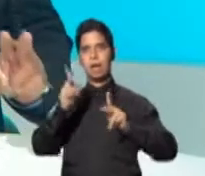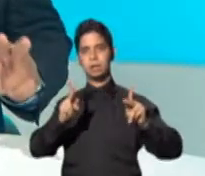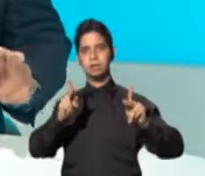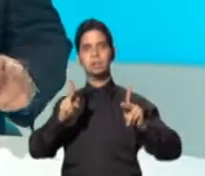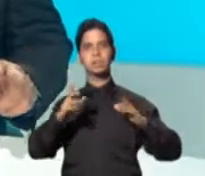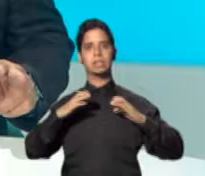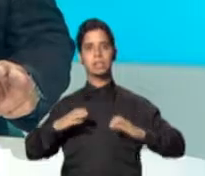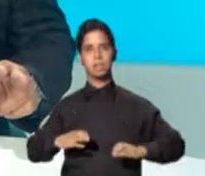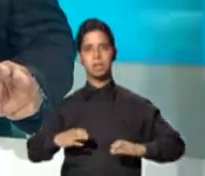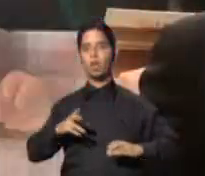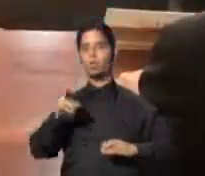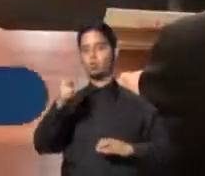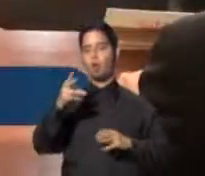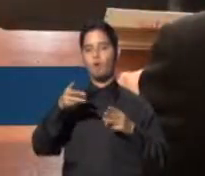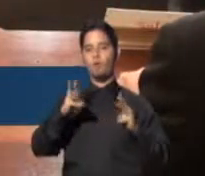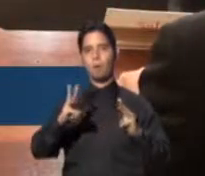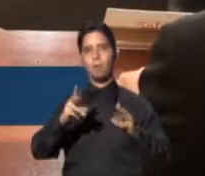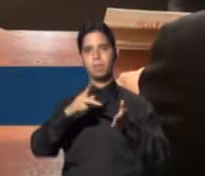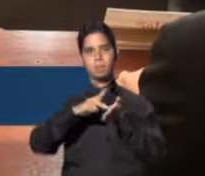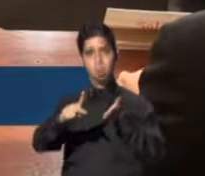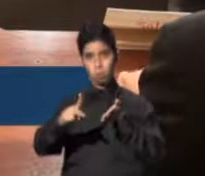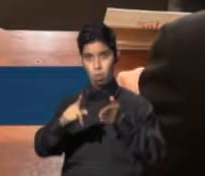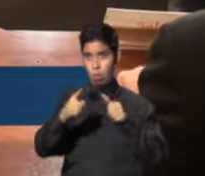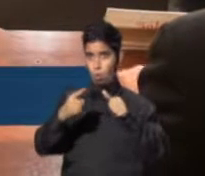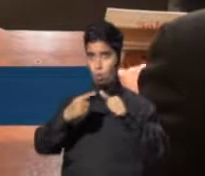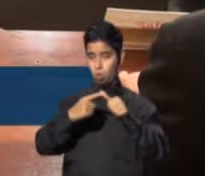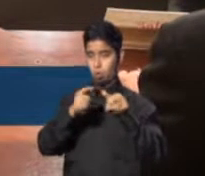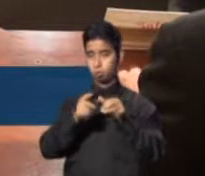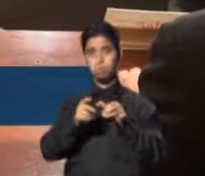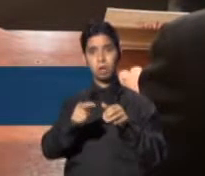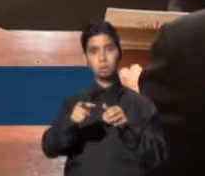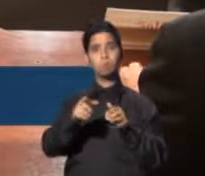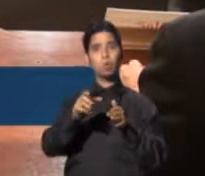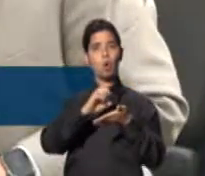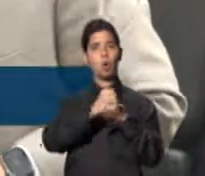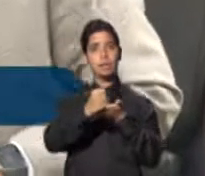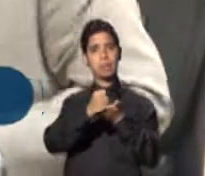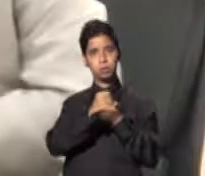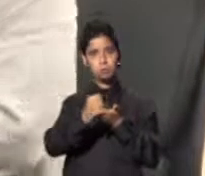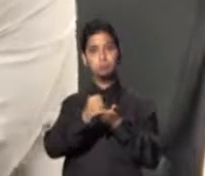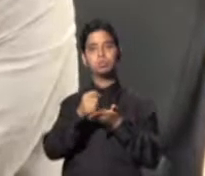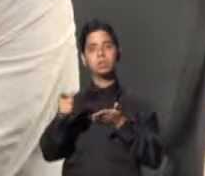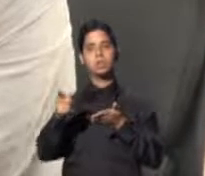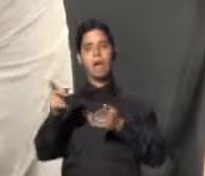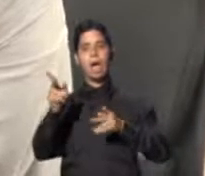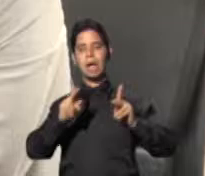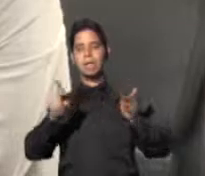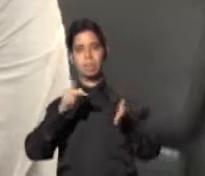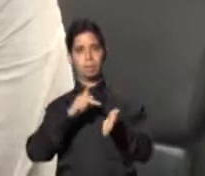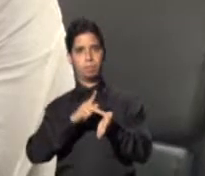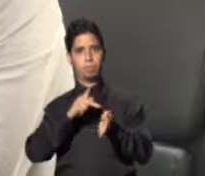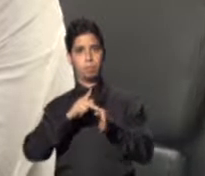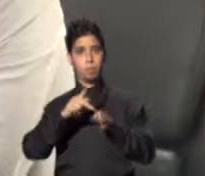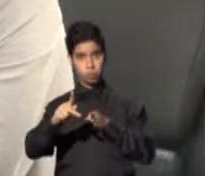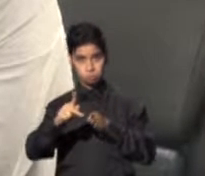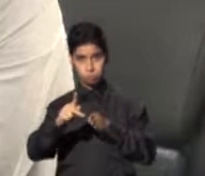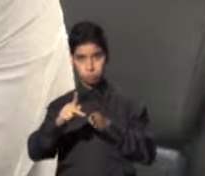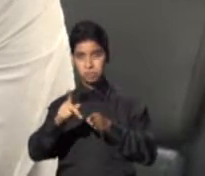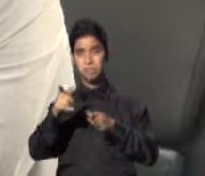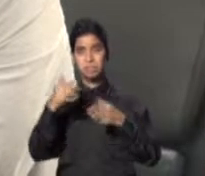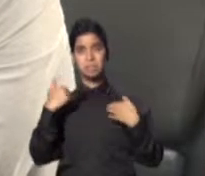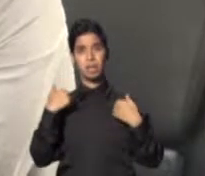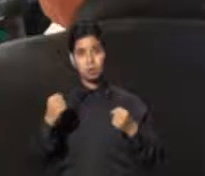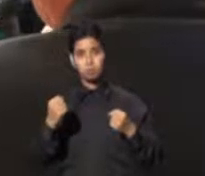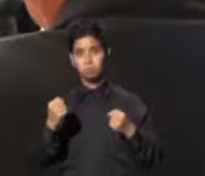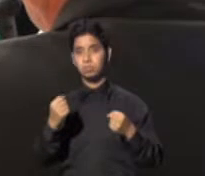al menos dos alternativas de pago, de las cuales una debe ser con tarjeta de crédito o débito, los profesionales de servicios de salud componen el sector con